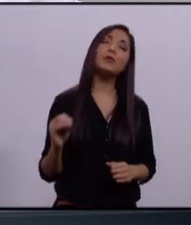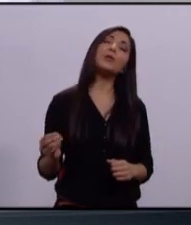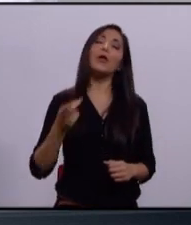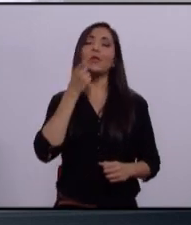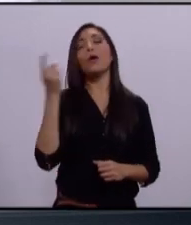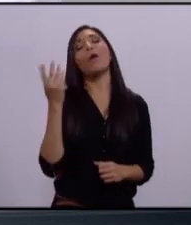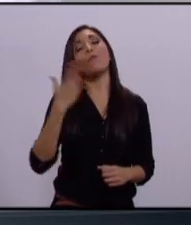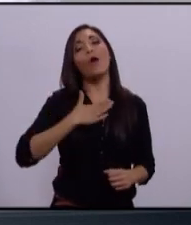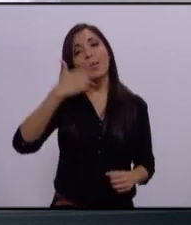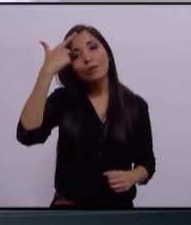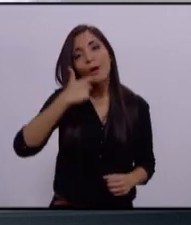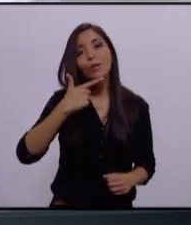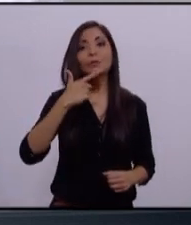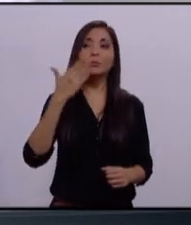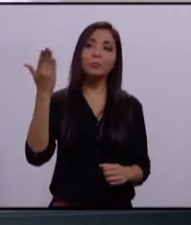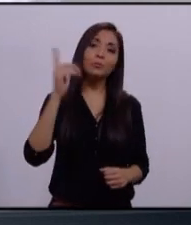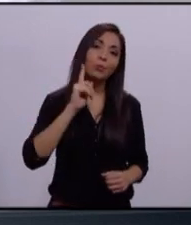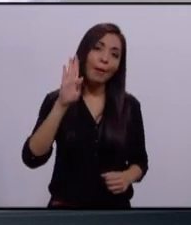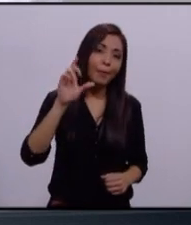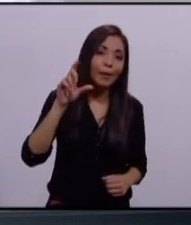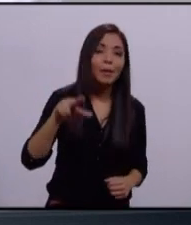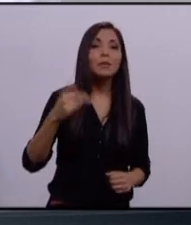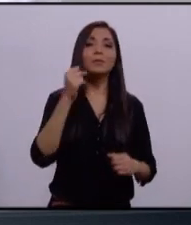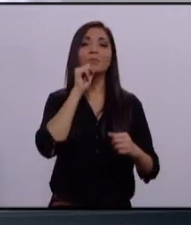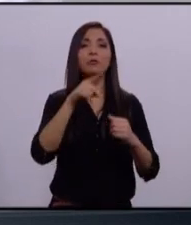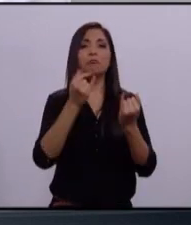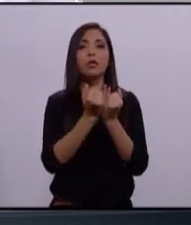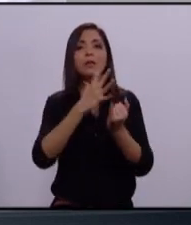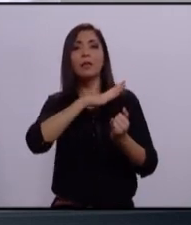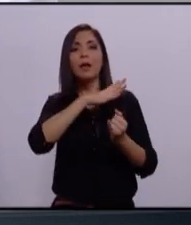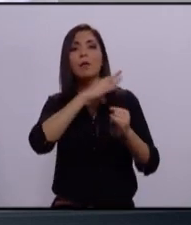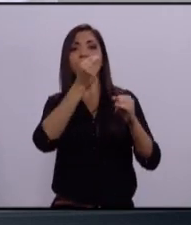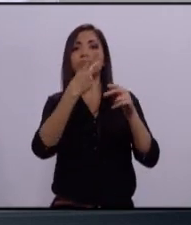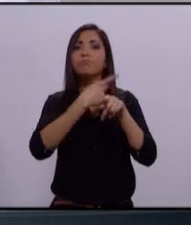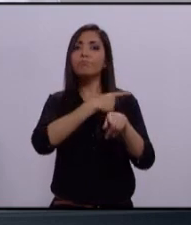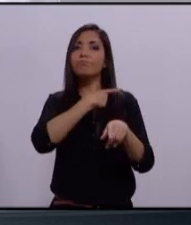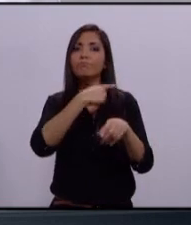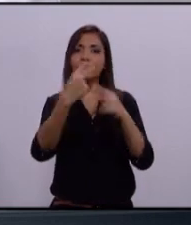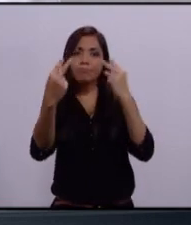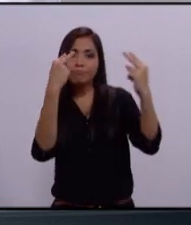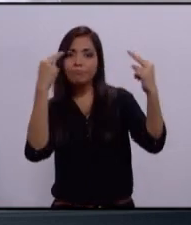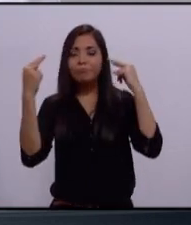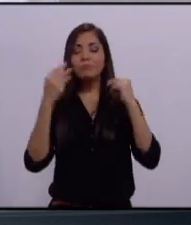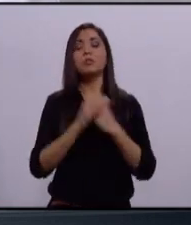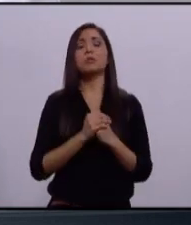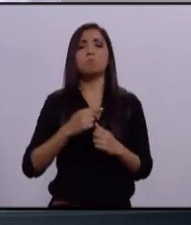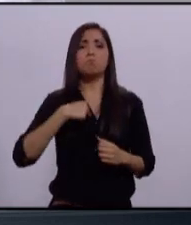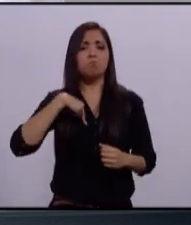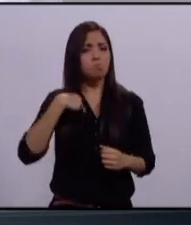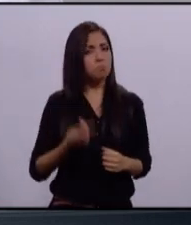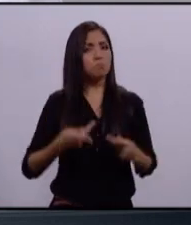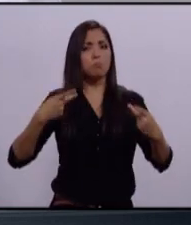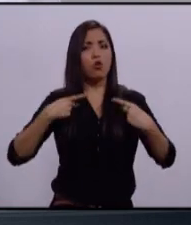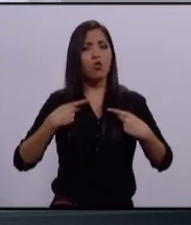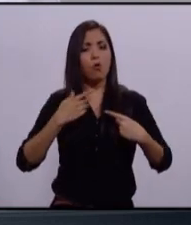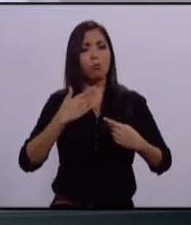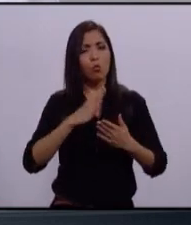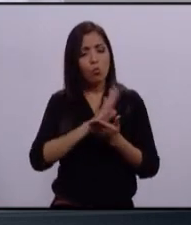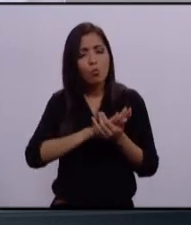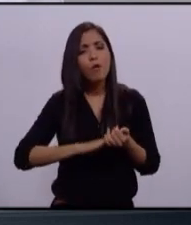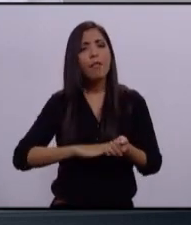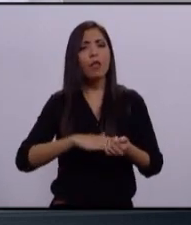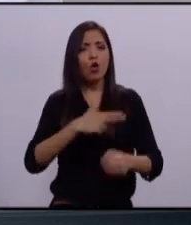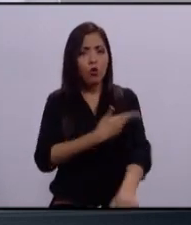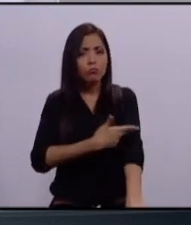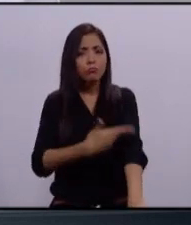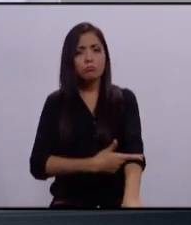gente que nos ve y que nos escucha por medio de los medios electrónicos. Soy una persona comprometida, humilde, sencilla y honesta que siempre ha sido